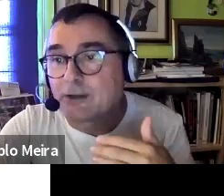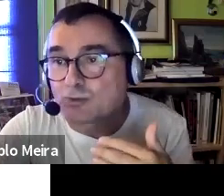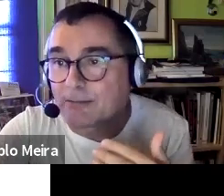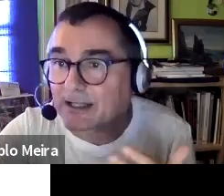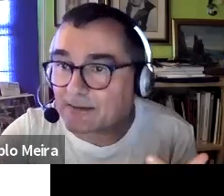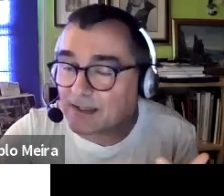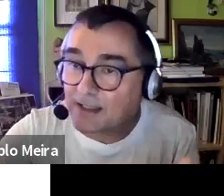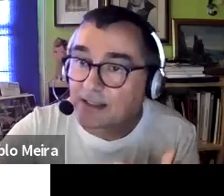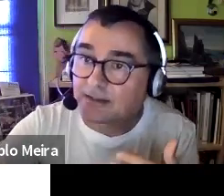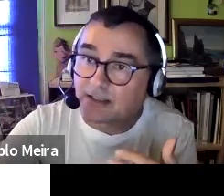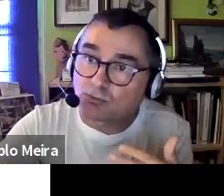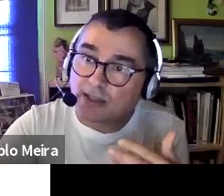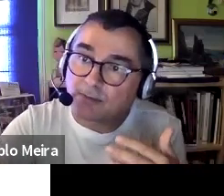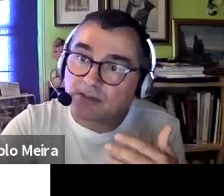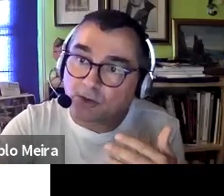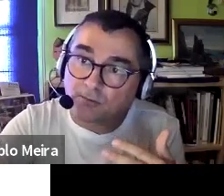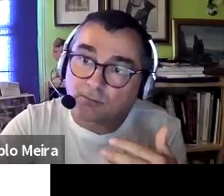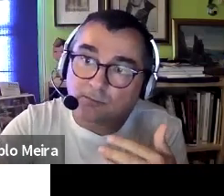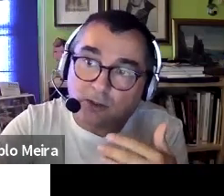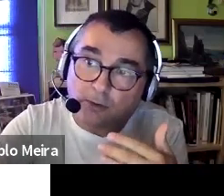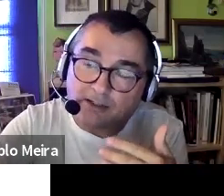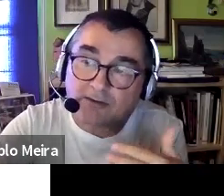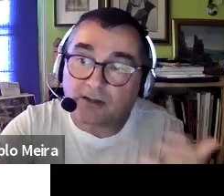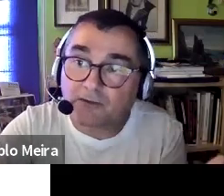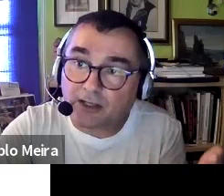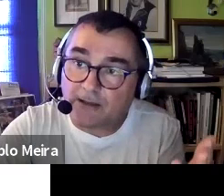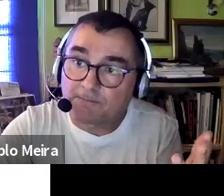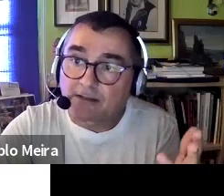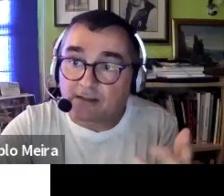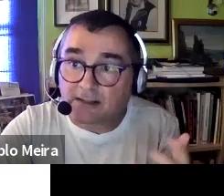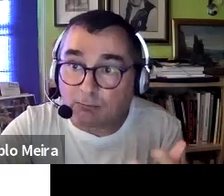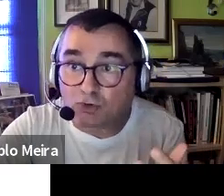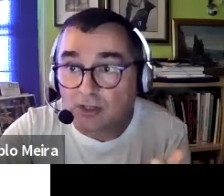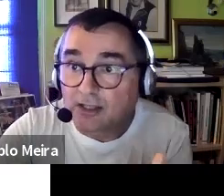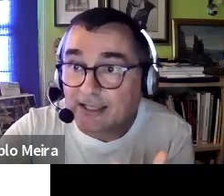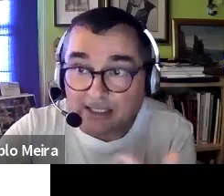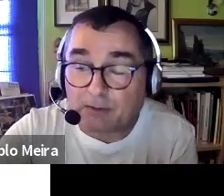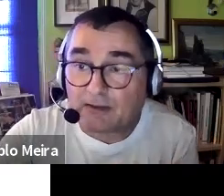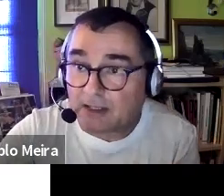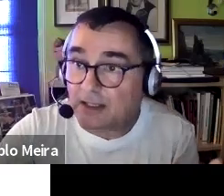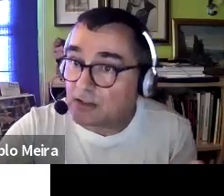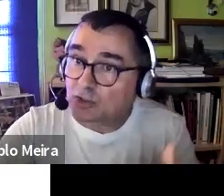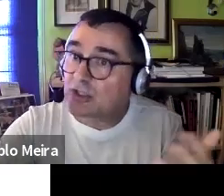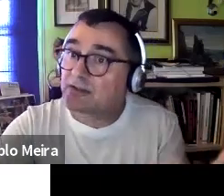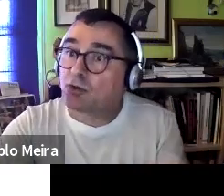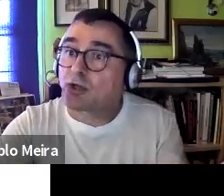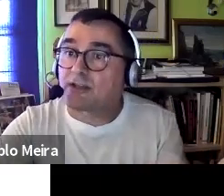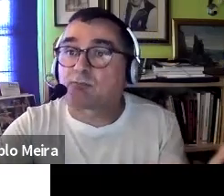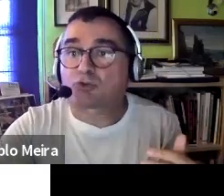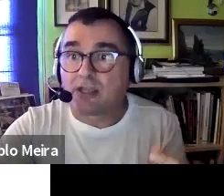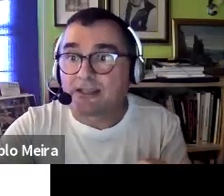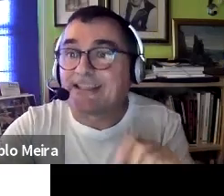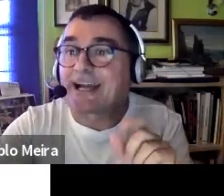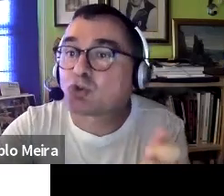Esto es una emergencia que tiene una dimensión, obviamente, científica, necesitamos que el IPCC y otros